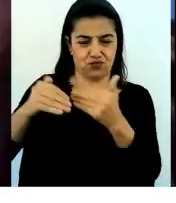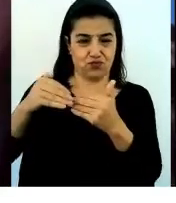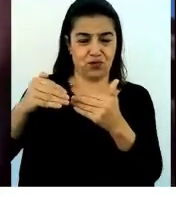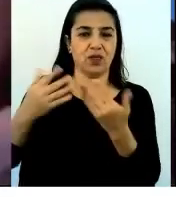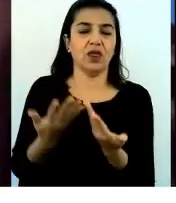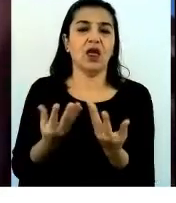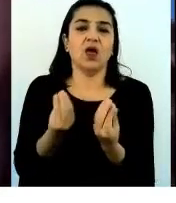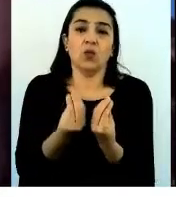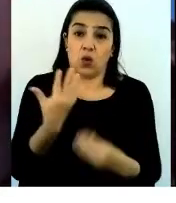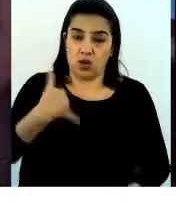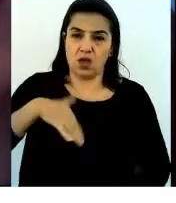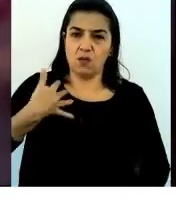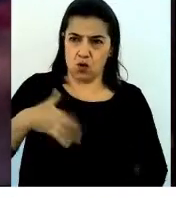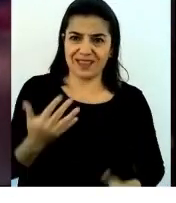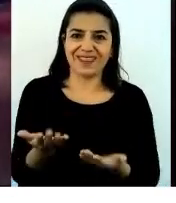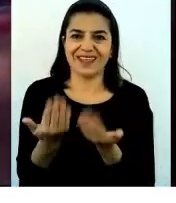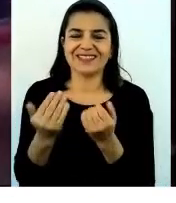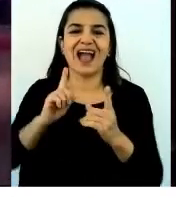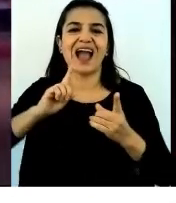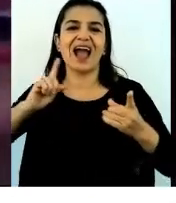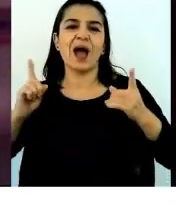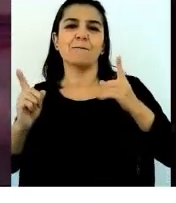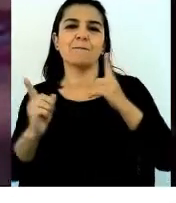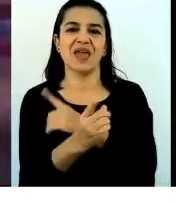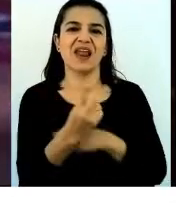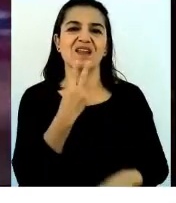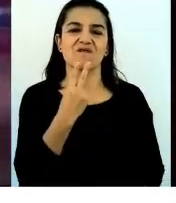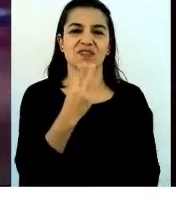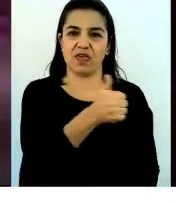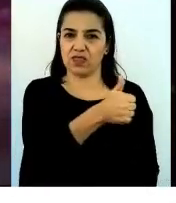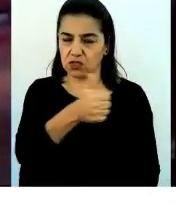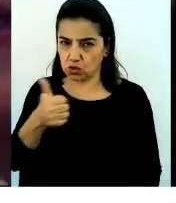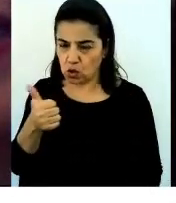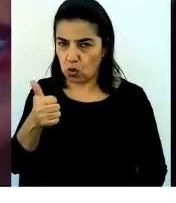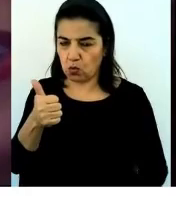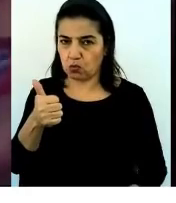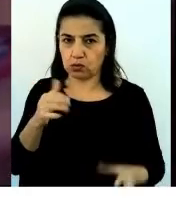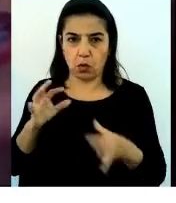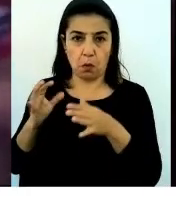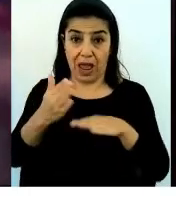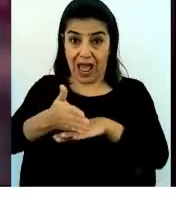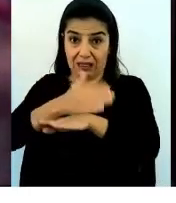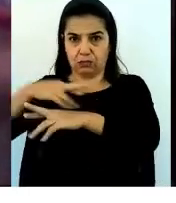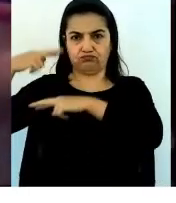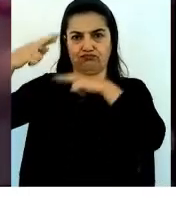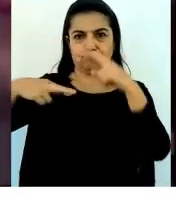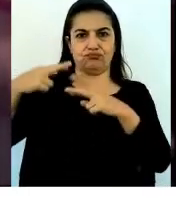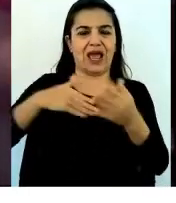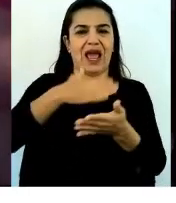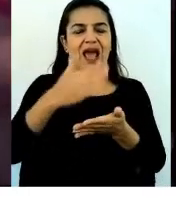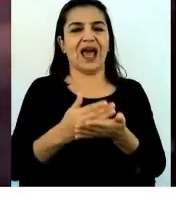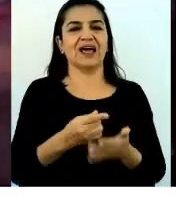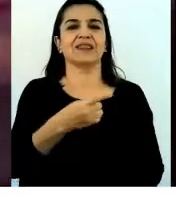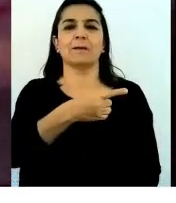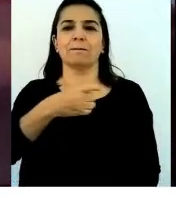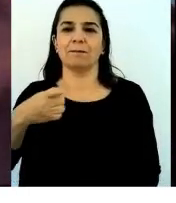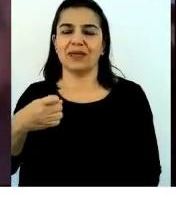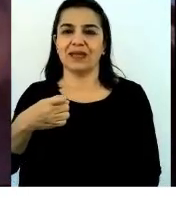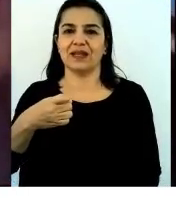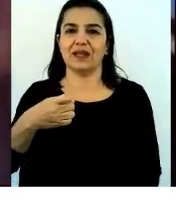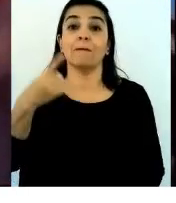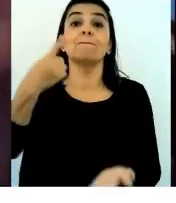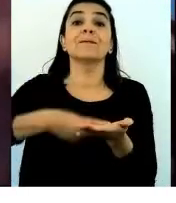importante para cambiar la vida de todo. Pasa en 1784 con la